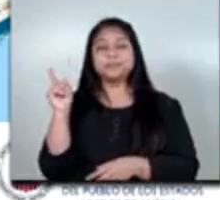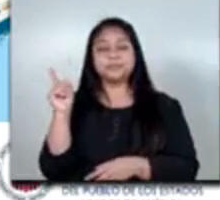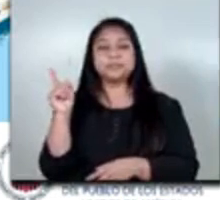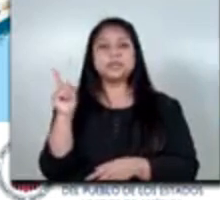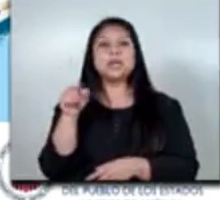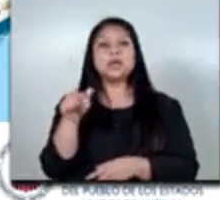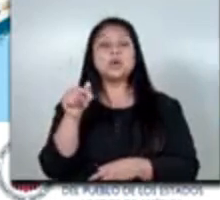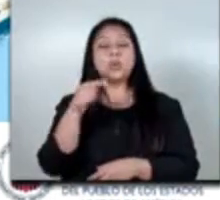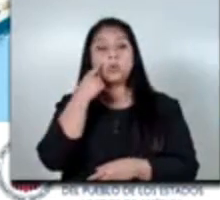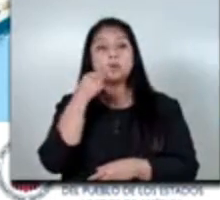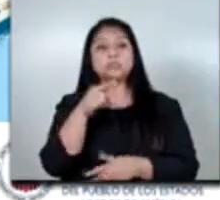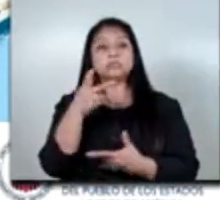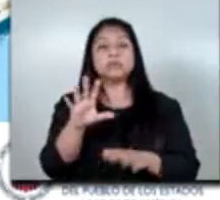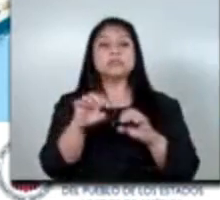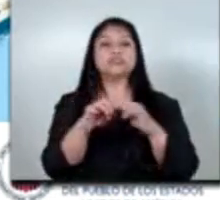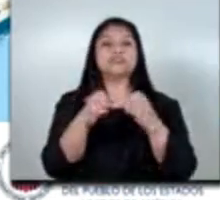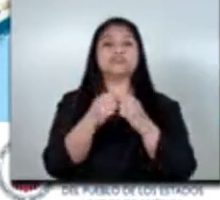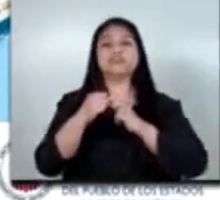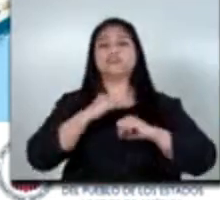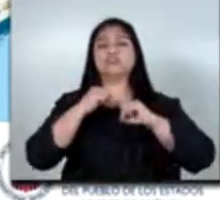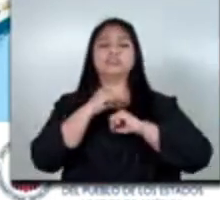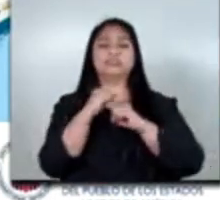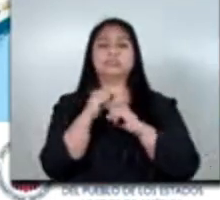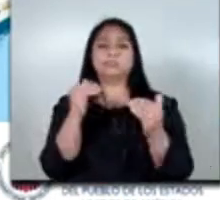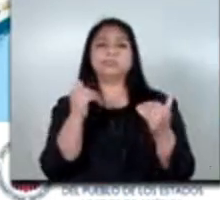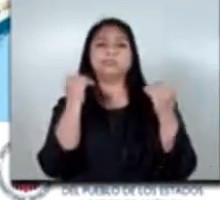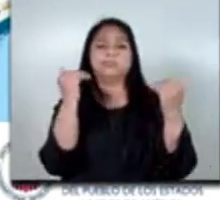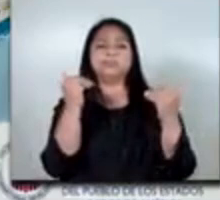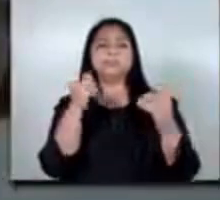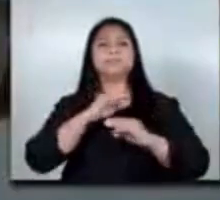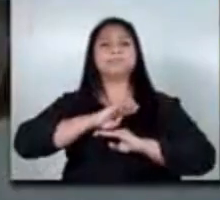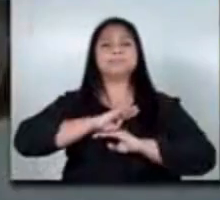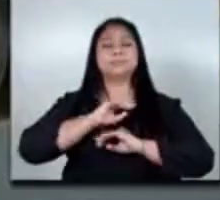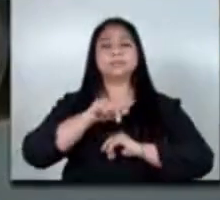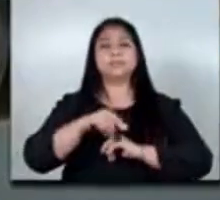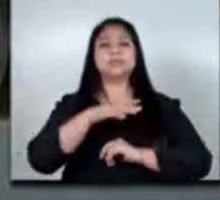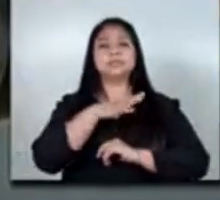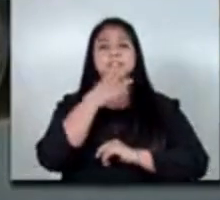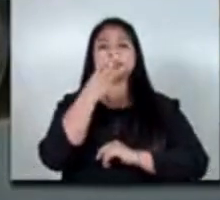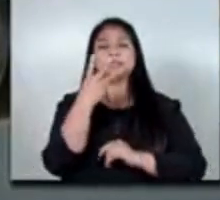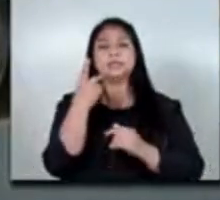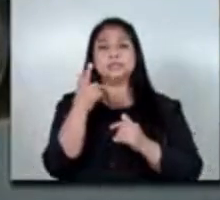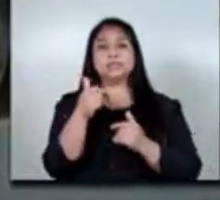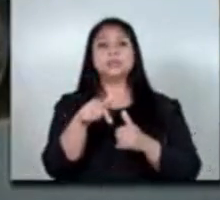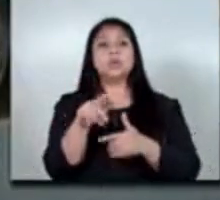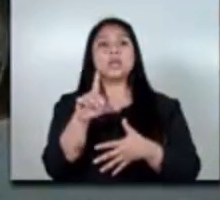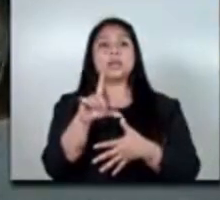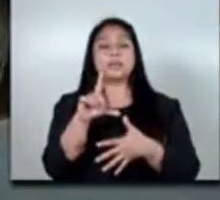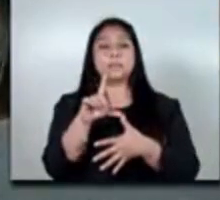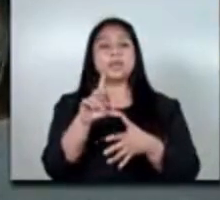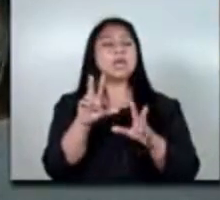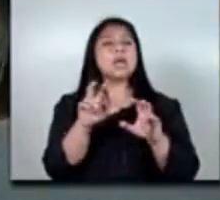de los equipos más sofisticados el tercero que hay en Latinoamérica sobre cómo poder